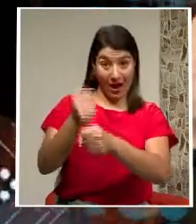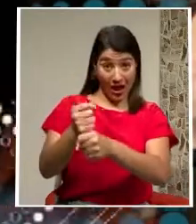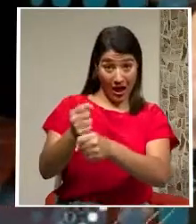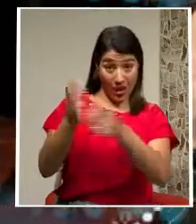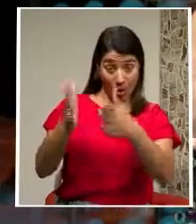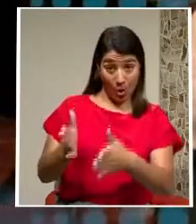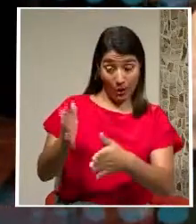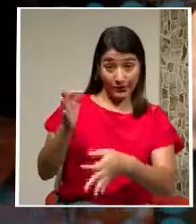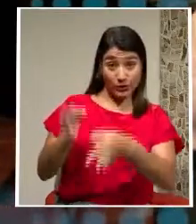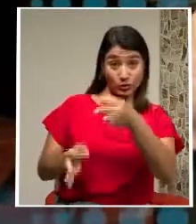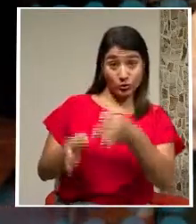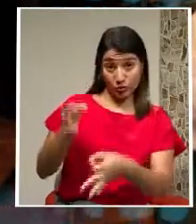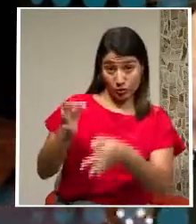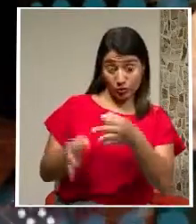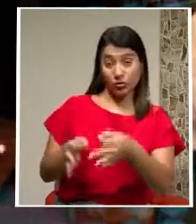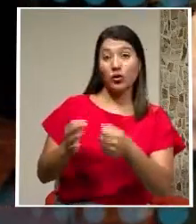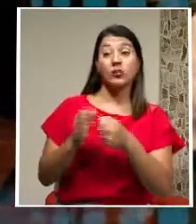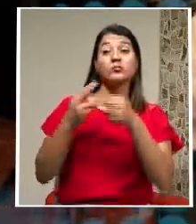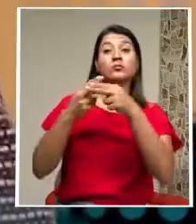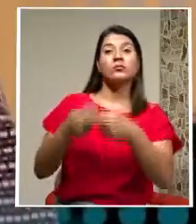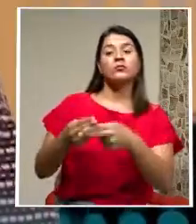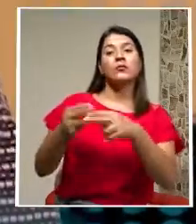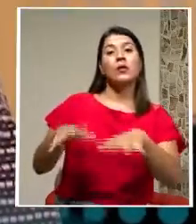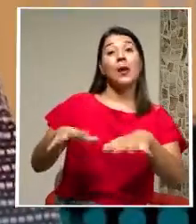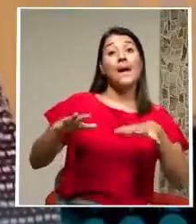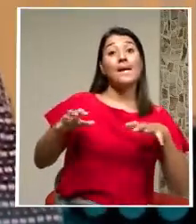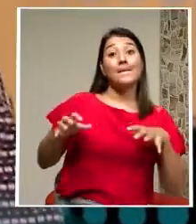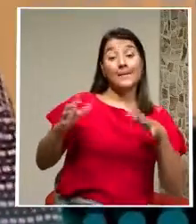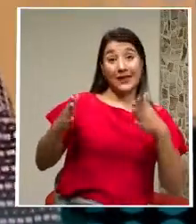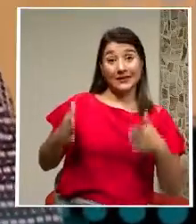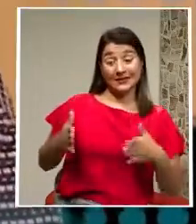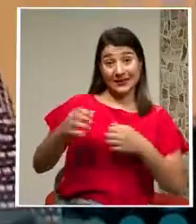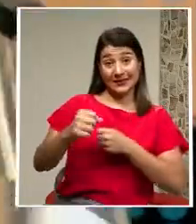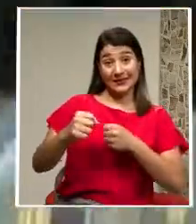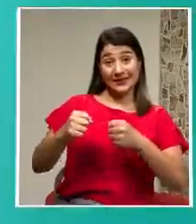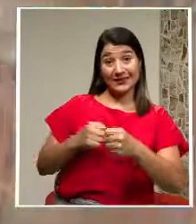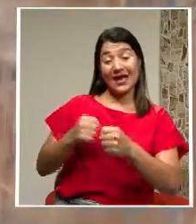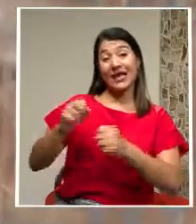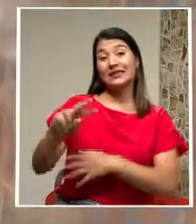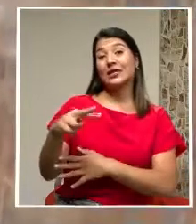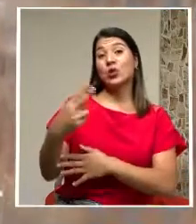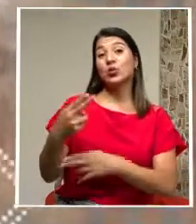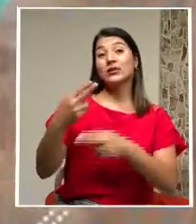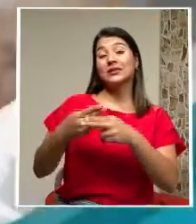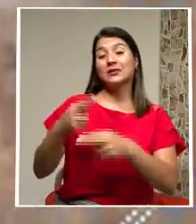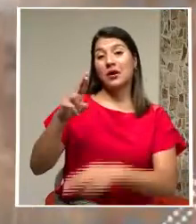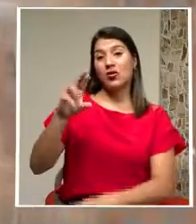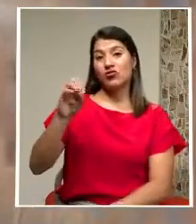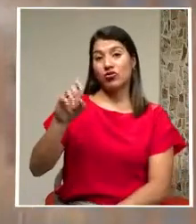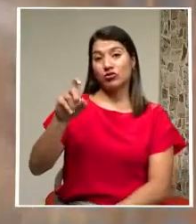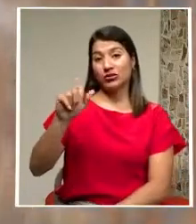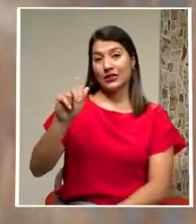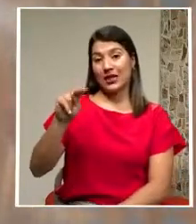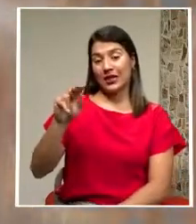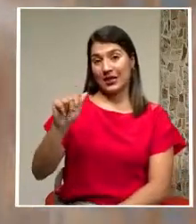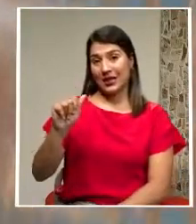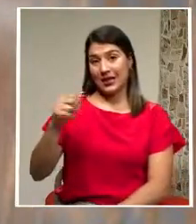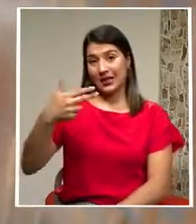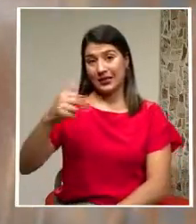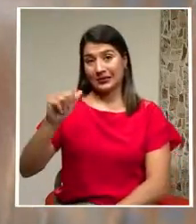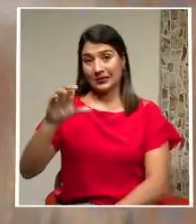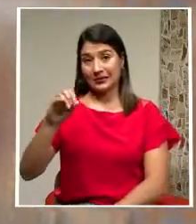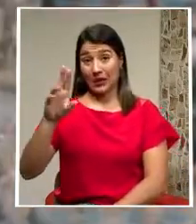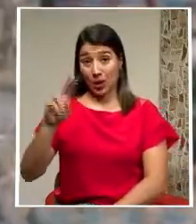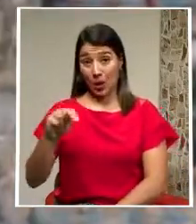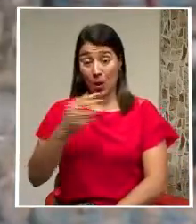Organización Internacional de Trabajo a la magistrada de la Sala Segunda, Roxana Chacón. El presidente de Estados Unidos,